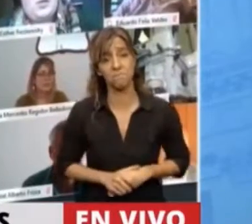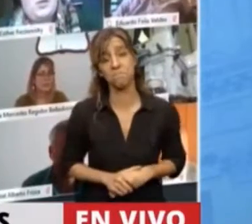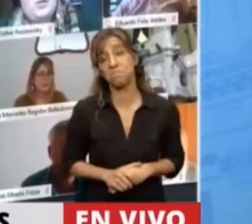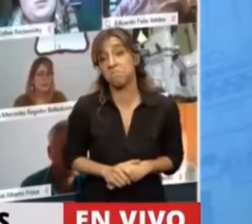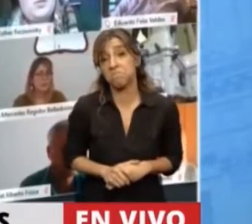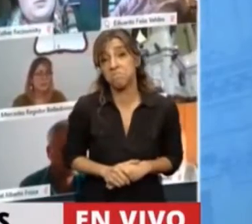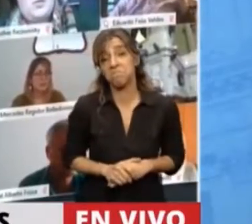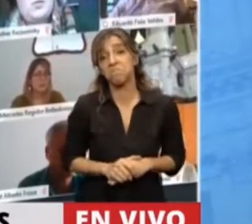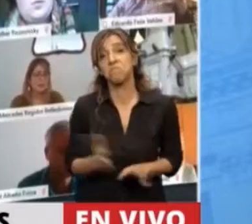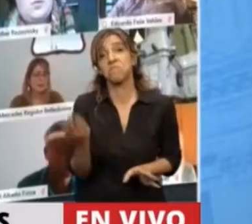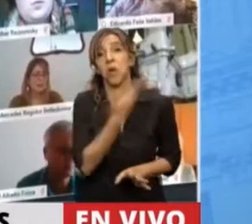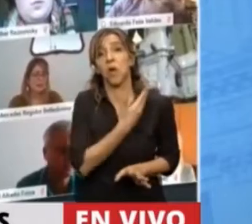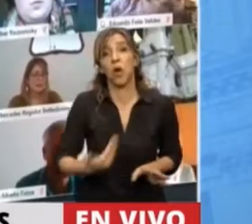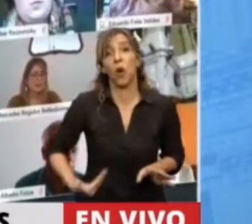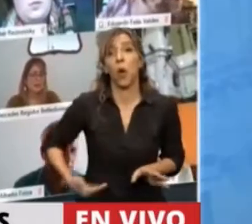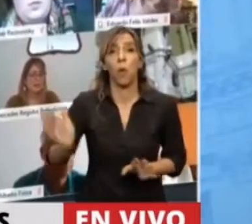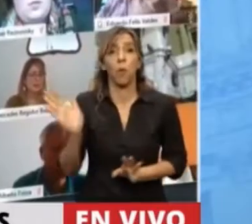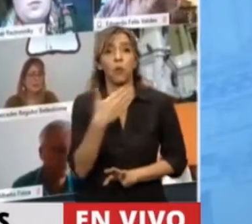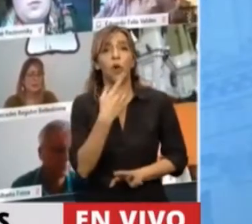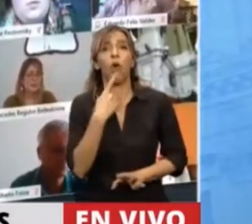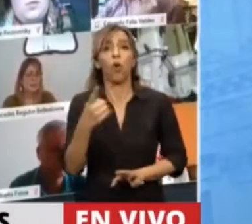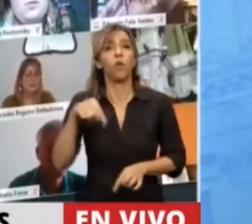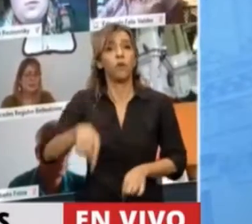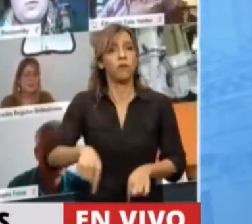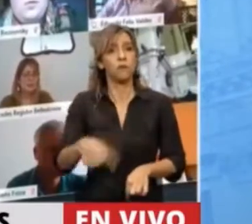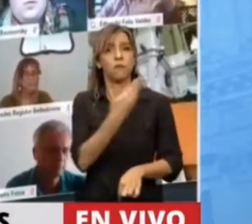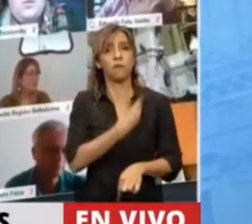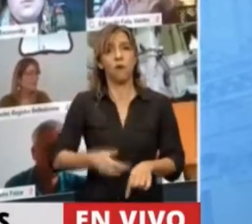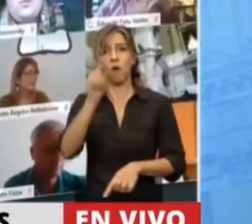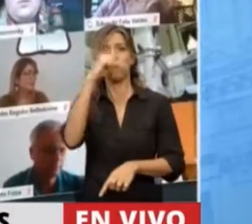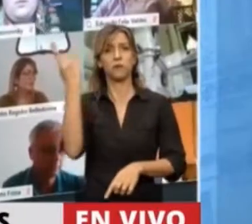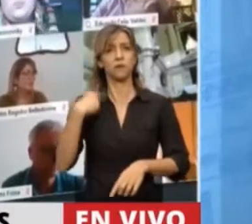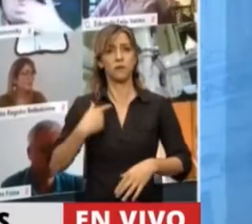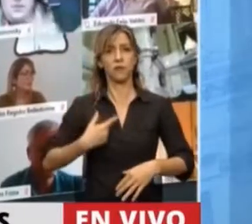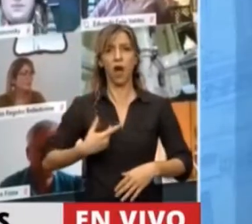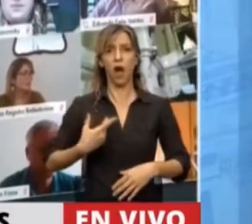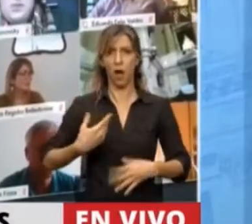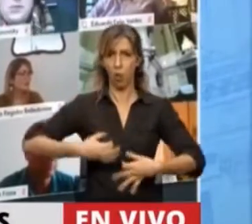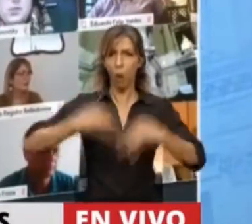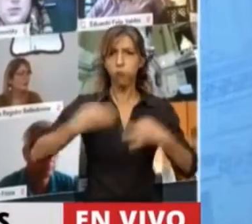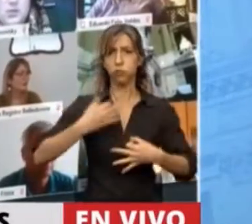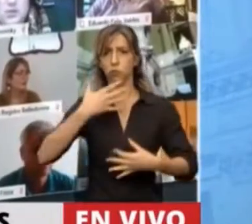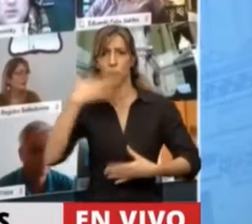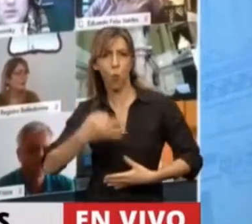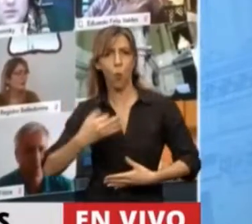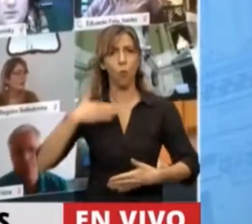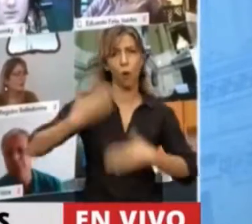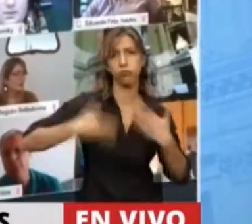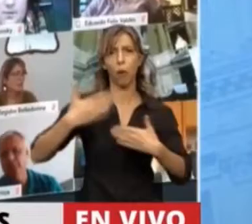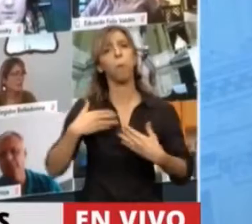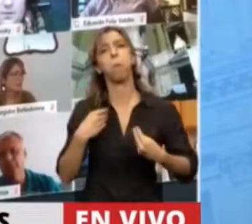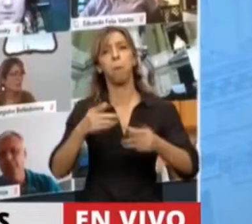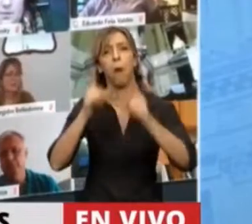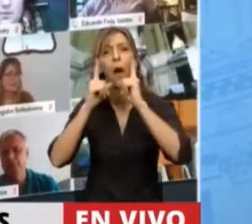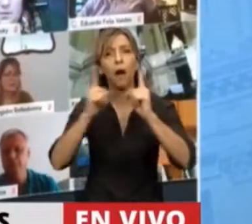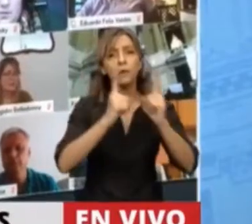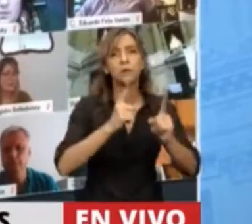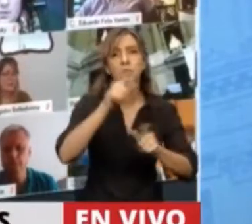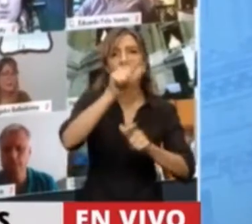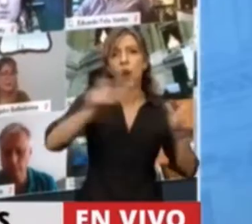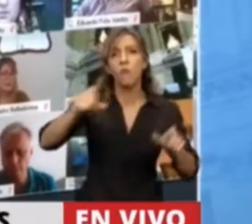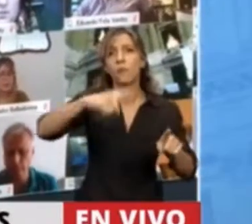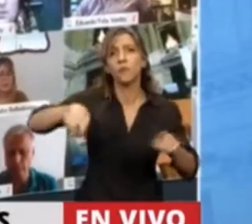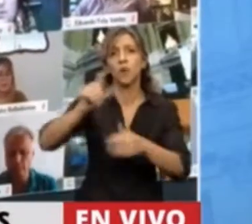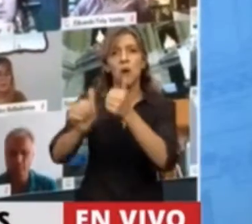oficialismo que este gobierno, que este Estado ha estado presente para atender las necesidades de las grandes mayorías durante la